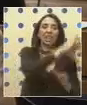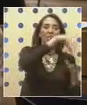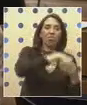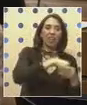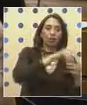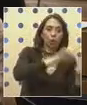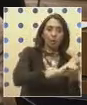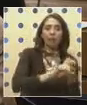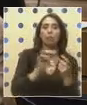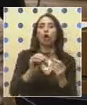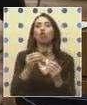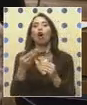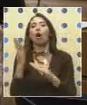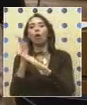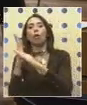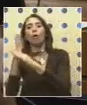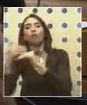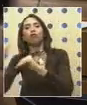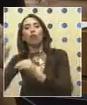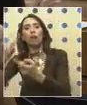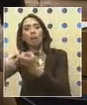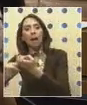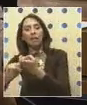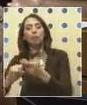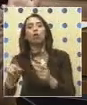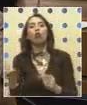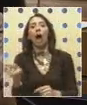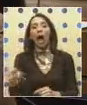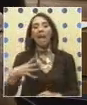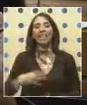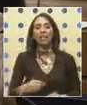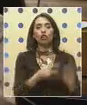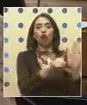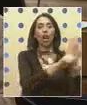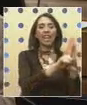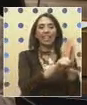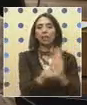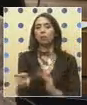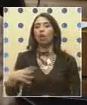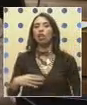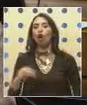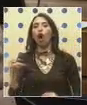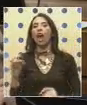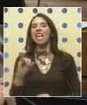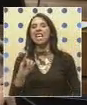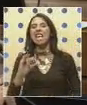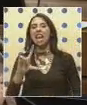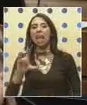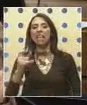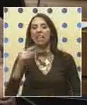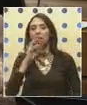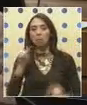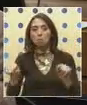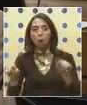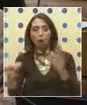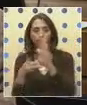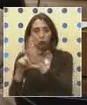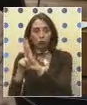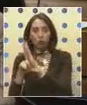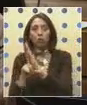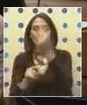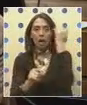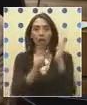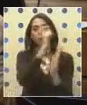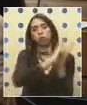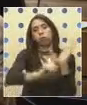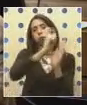hijos legítimos. Y se establecía ese anacronismo de hijos legítimos y legítimos. Se escribieron innumerables